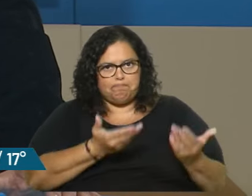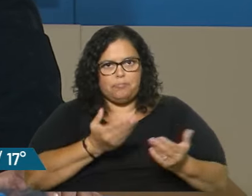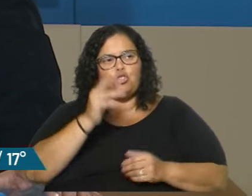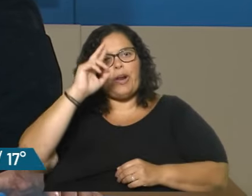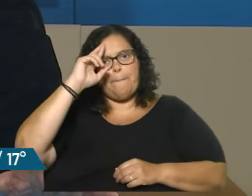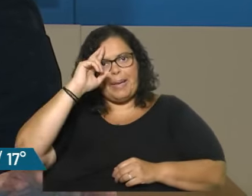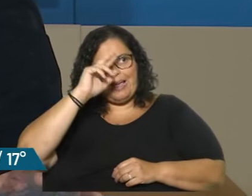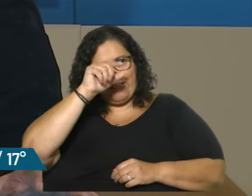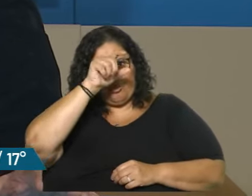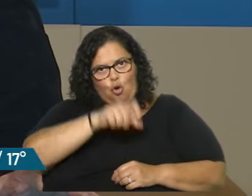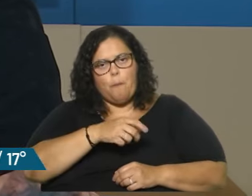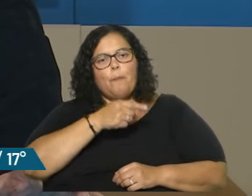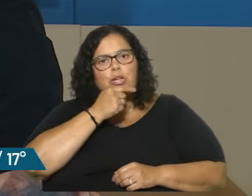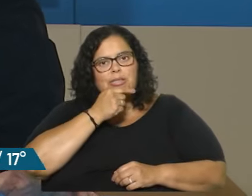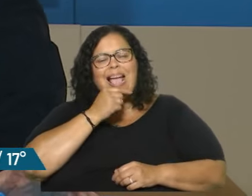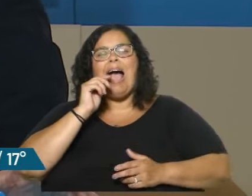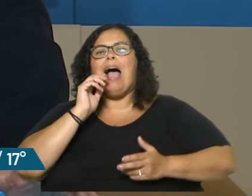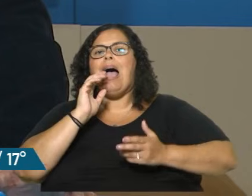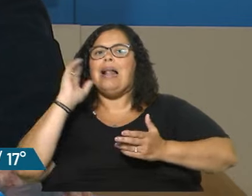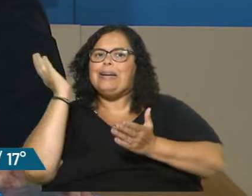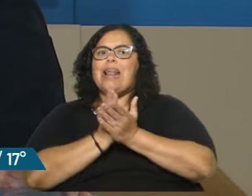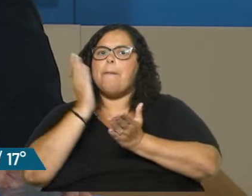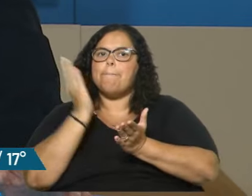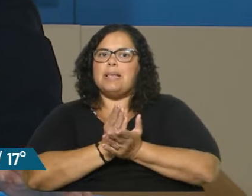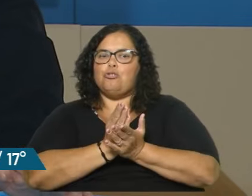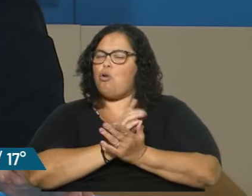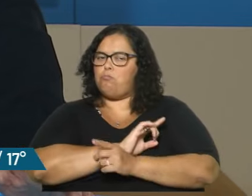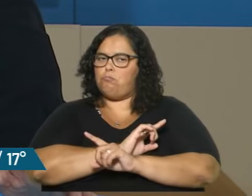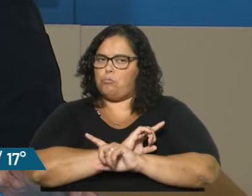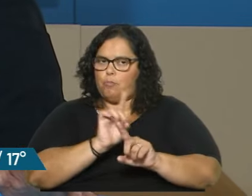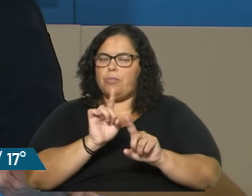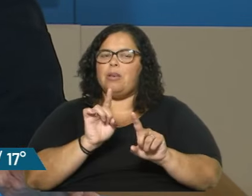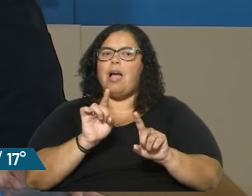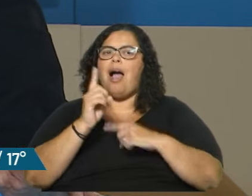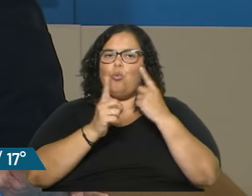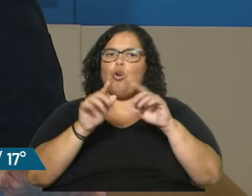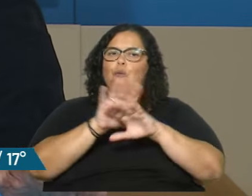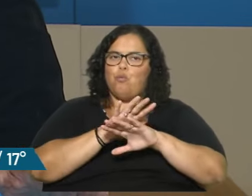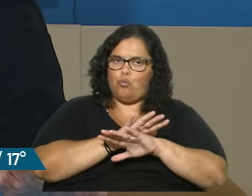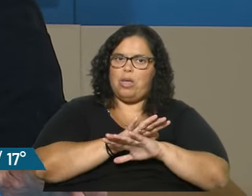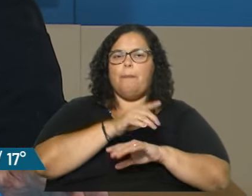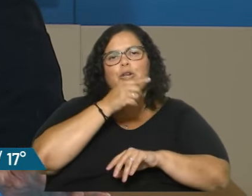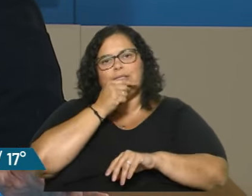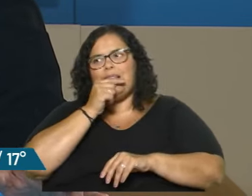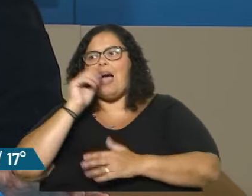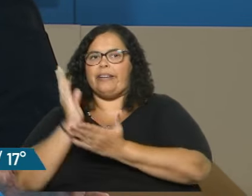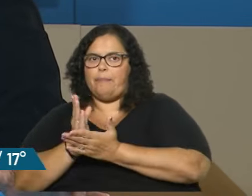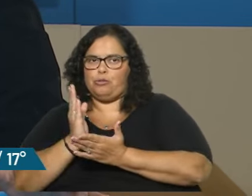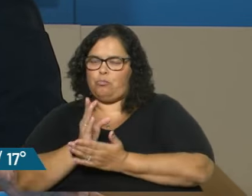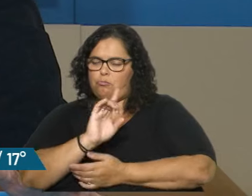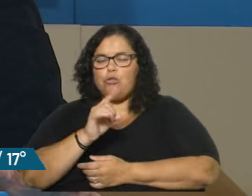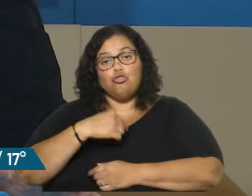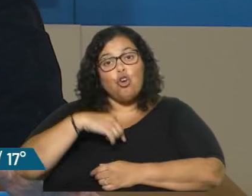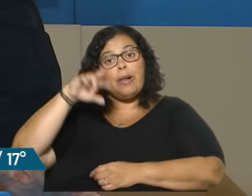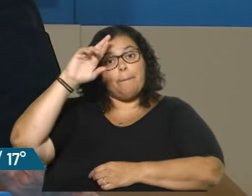No estoy hablando de represión, porque mucha gente confunde represión, policía con represión. No. Yo respeto a la policía. Lo que hay